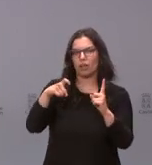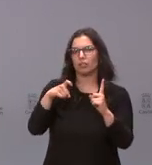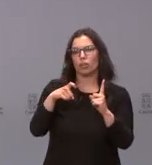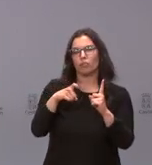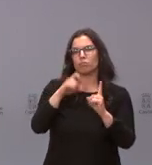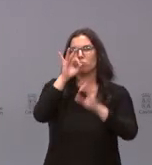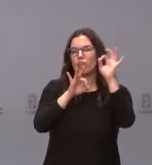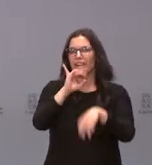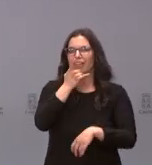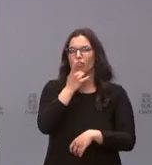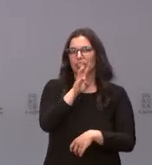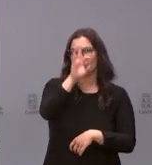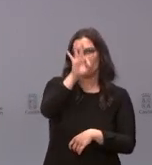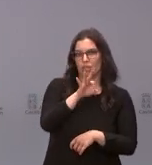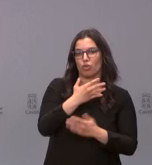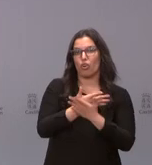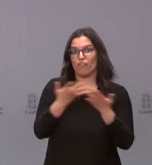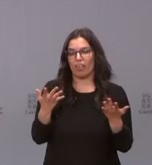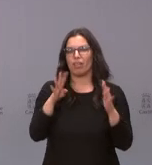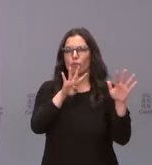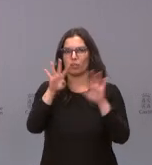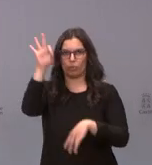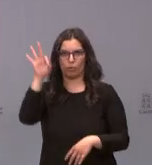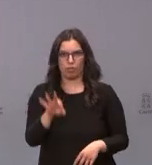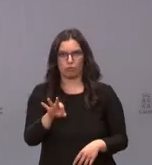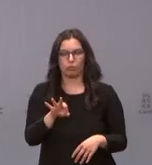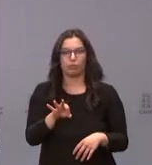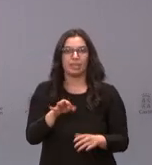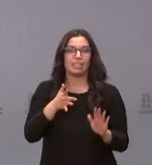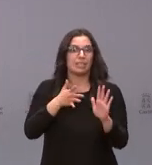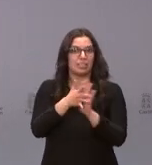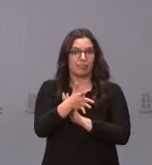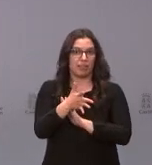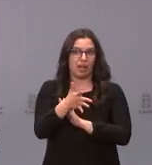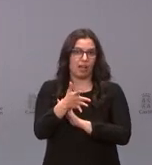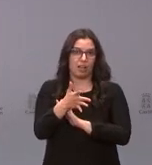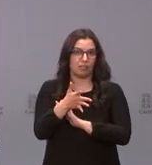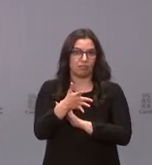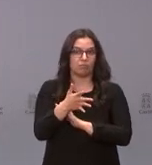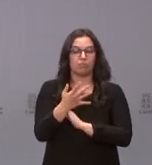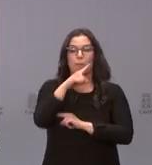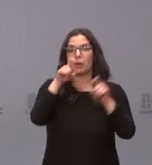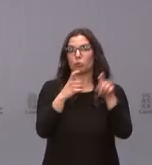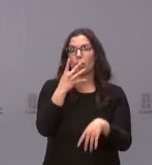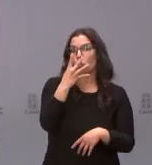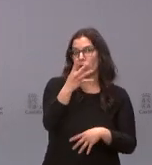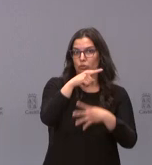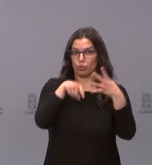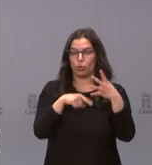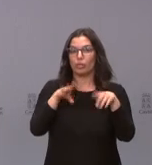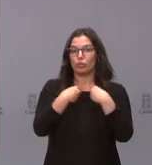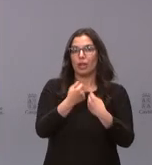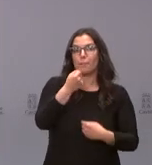del 3% y un nivel de confianza del 99%. Básicamente hace cuatro preguntas y han sido un total de 1